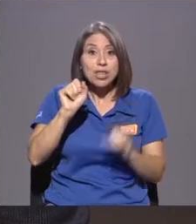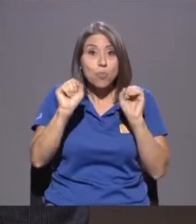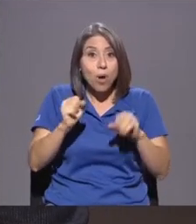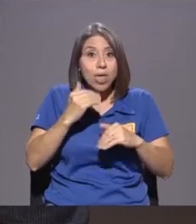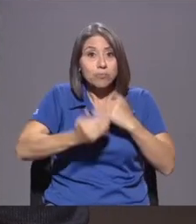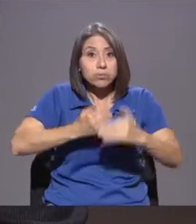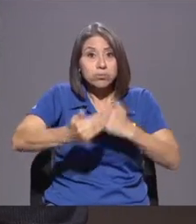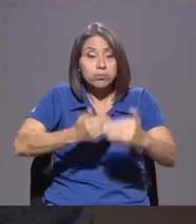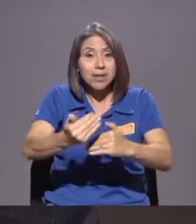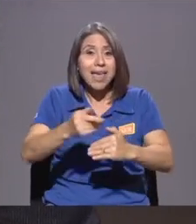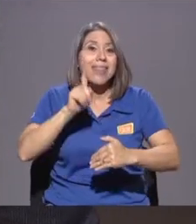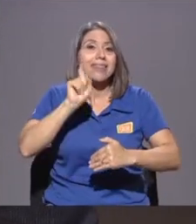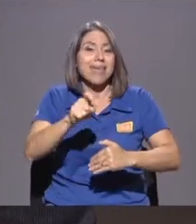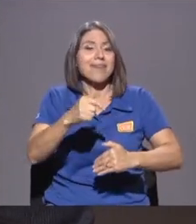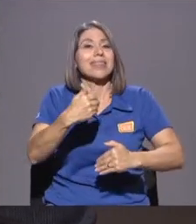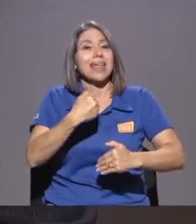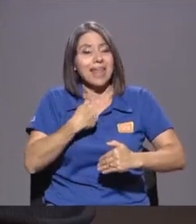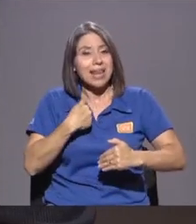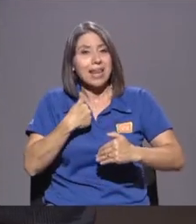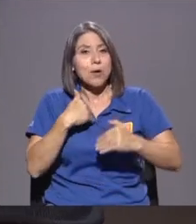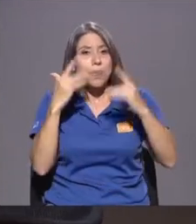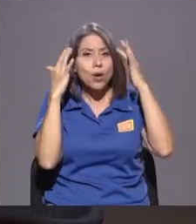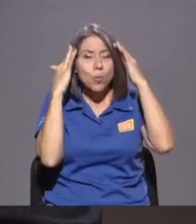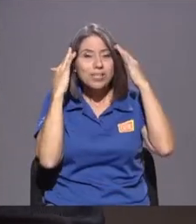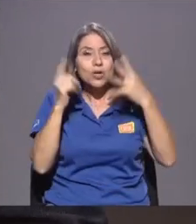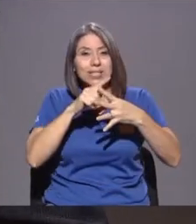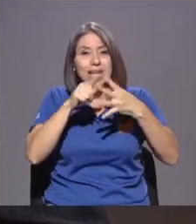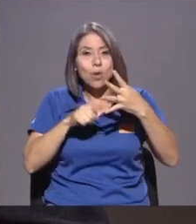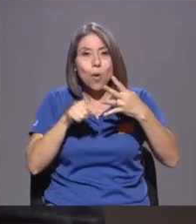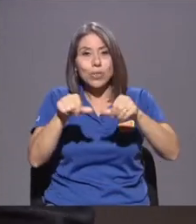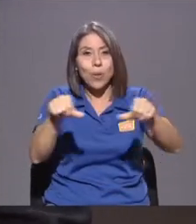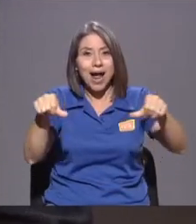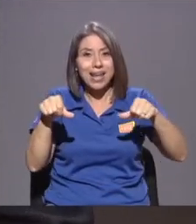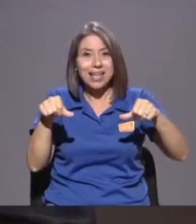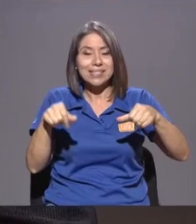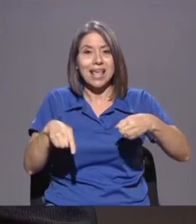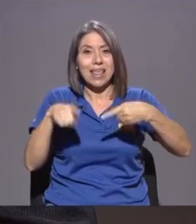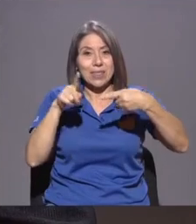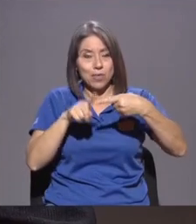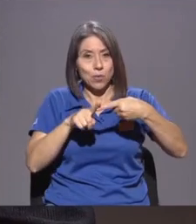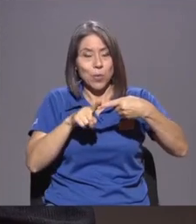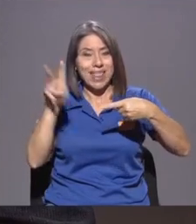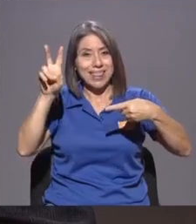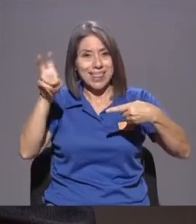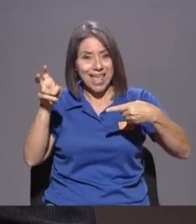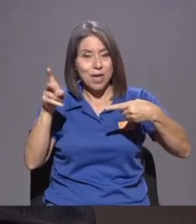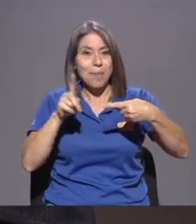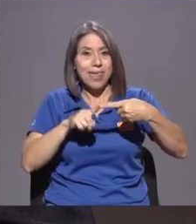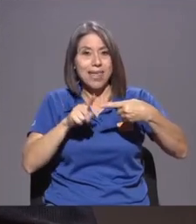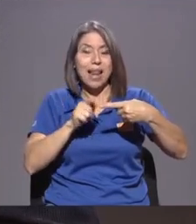Tiene Que Atender Preocupaciones En Cuatro Áreas Y Las Enumeró El Tema De